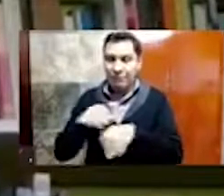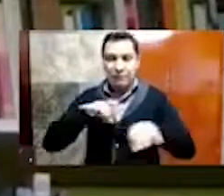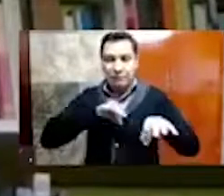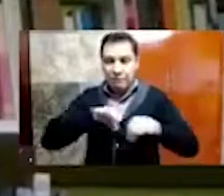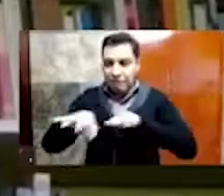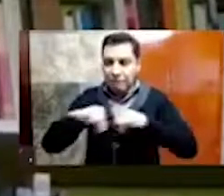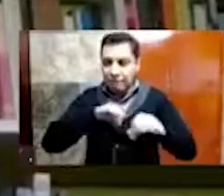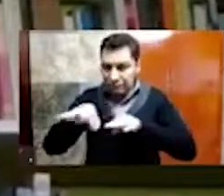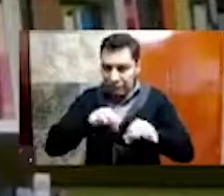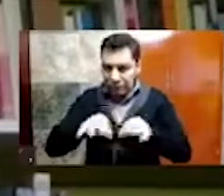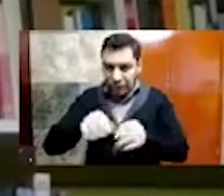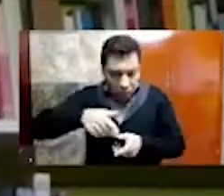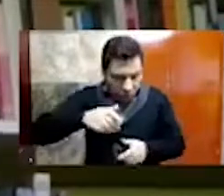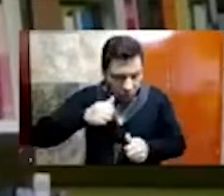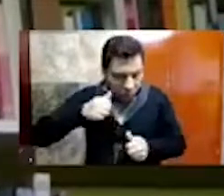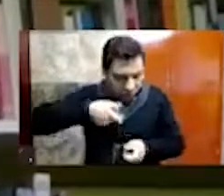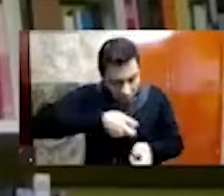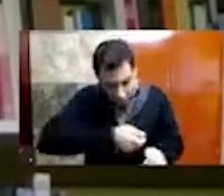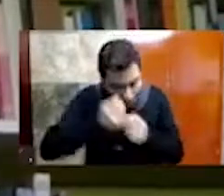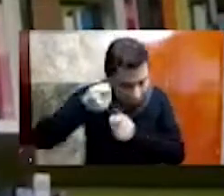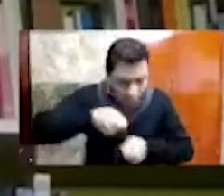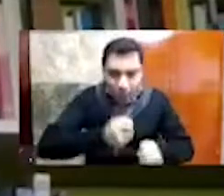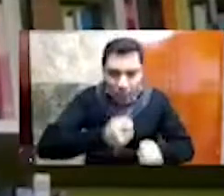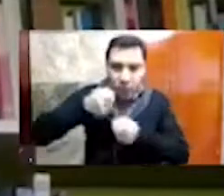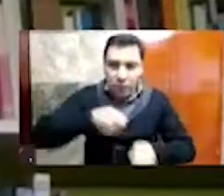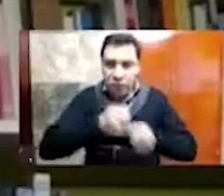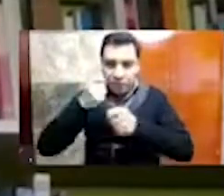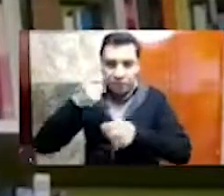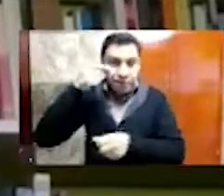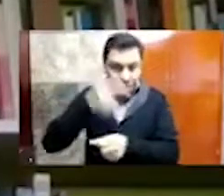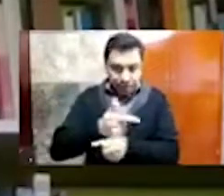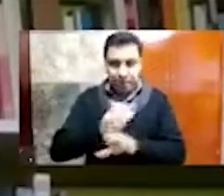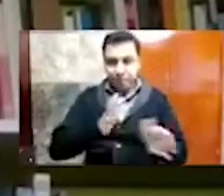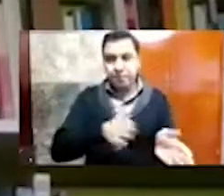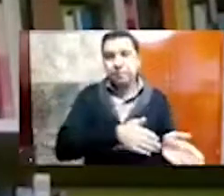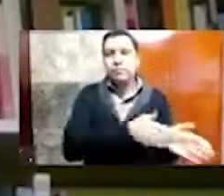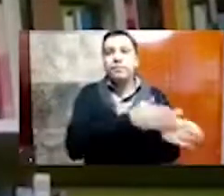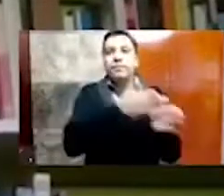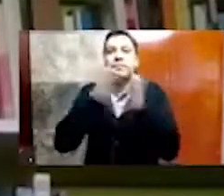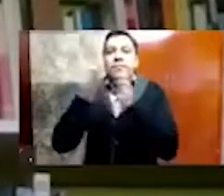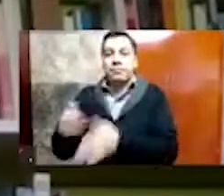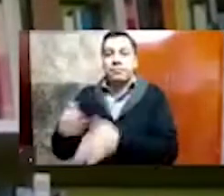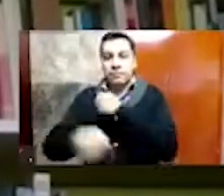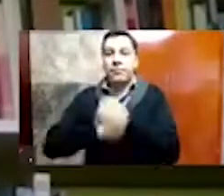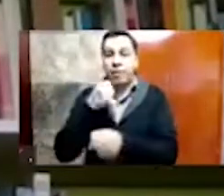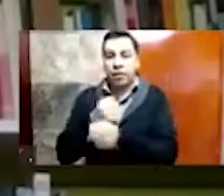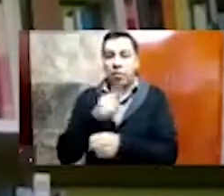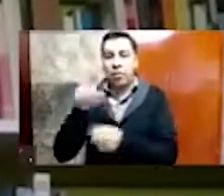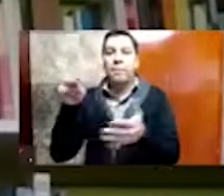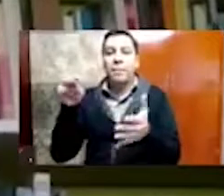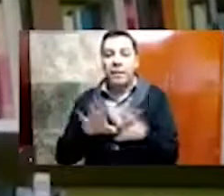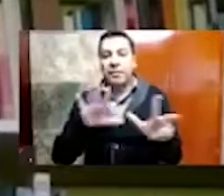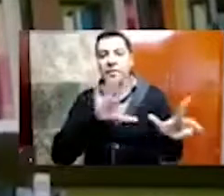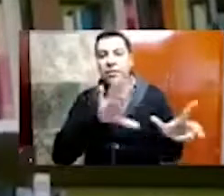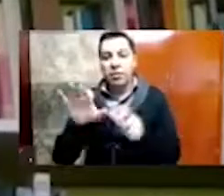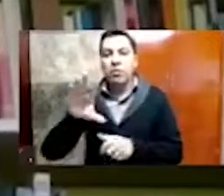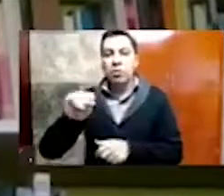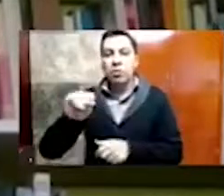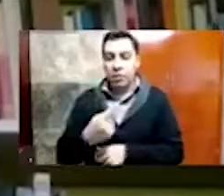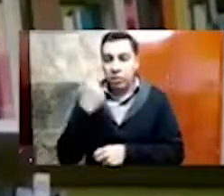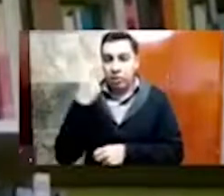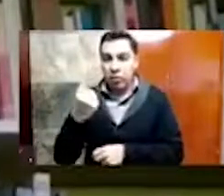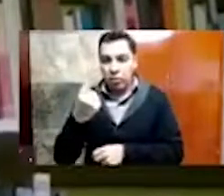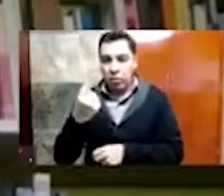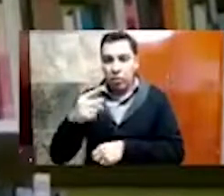arqueológico. Posteriormente, en el año de 1791, se encontrará otra gran escultura, que es la